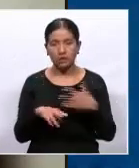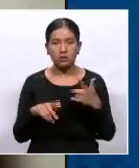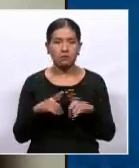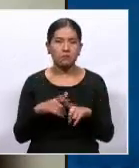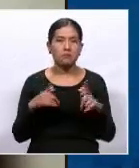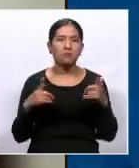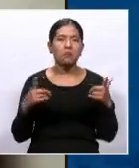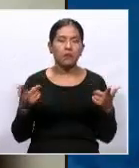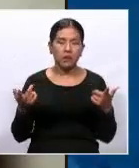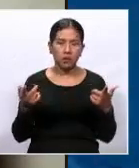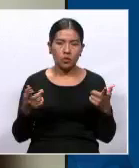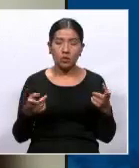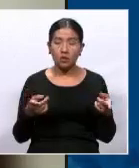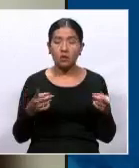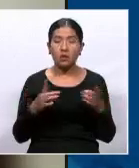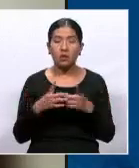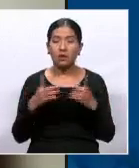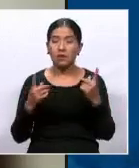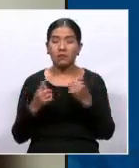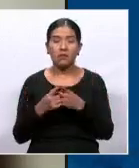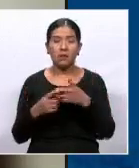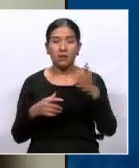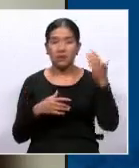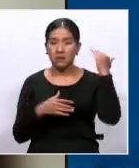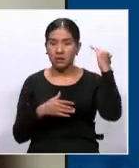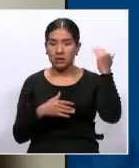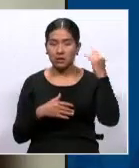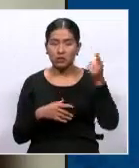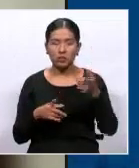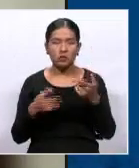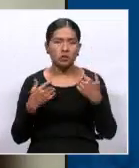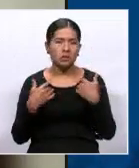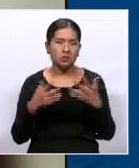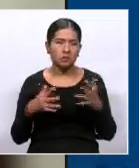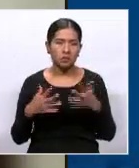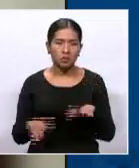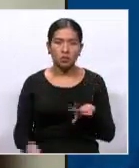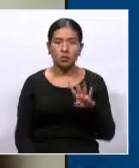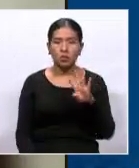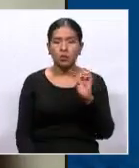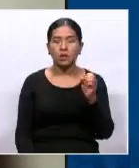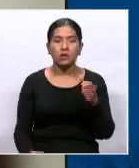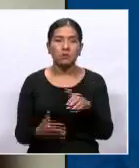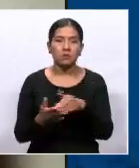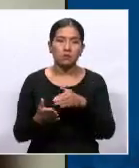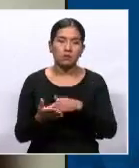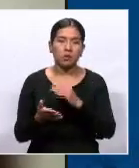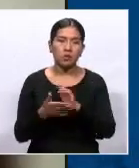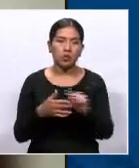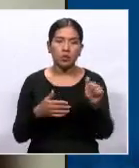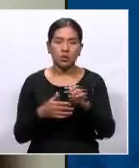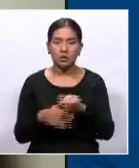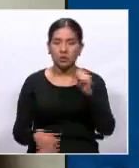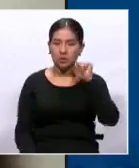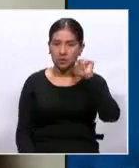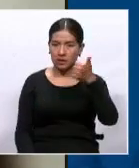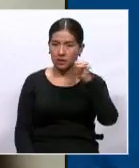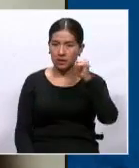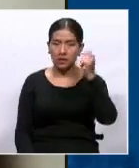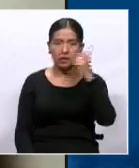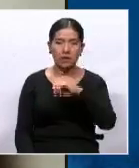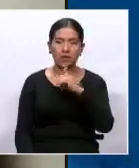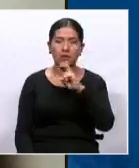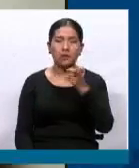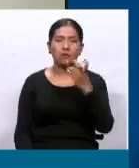departamento de Santa Cruz pierde aproximadamente 40 millones de dólares por cada día de paro cívico.